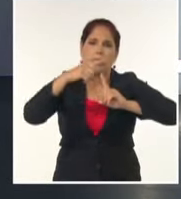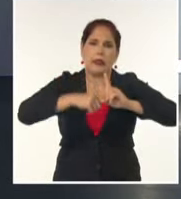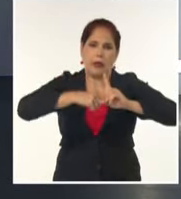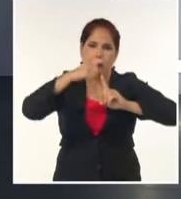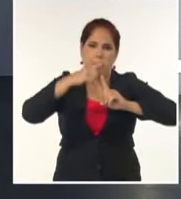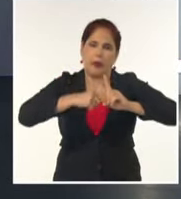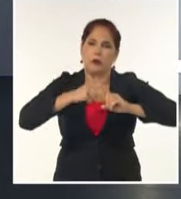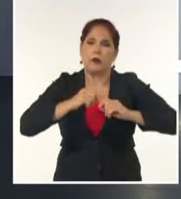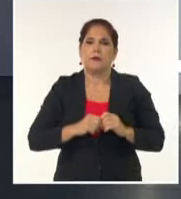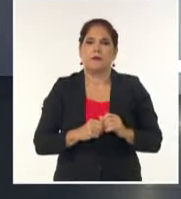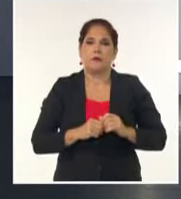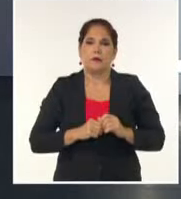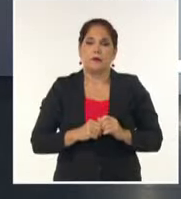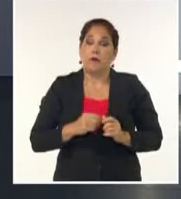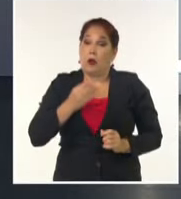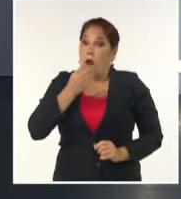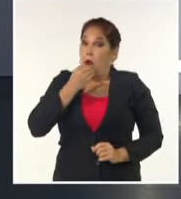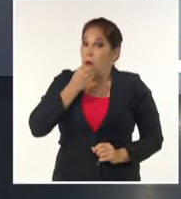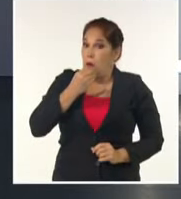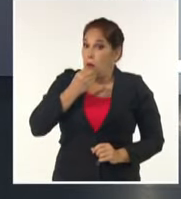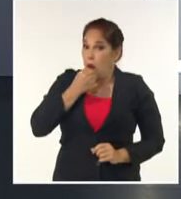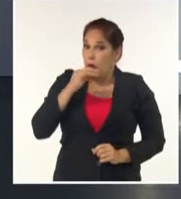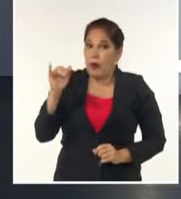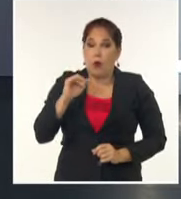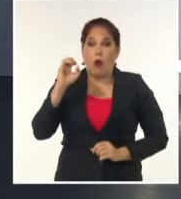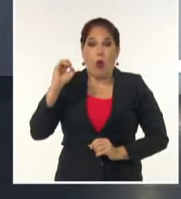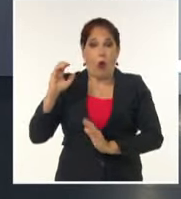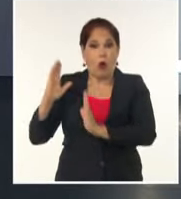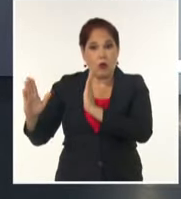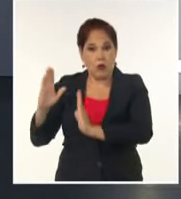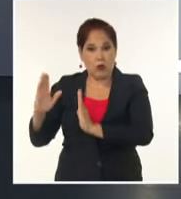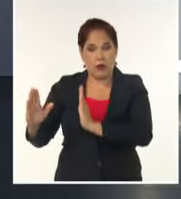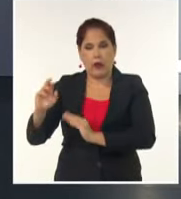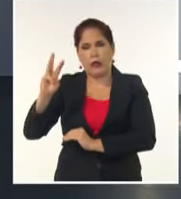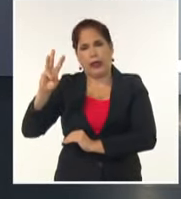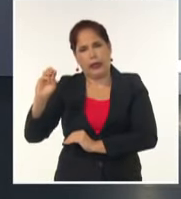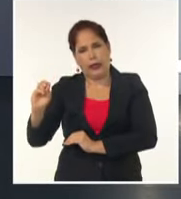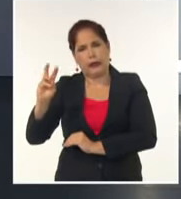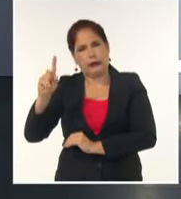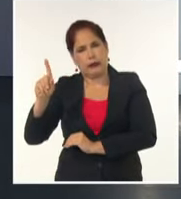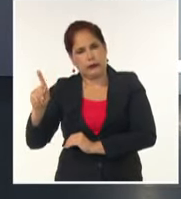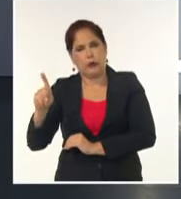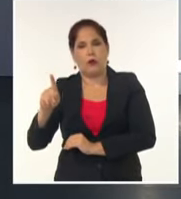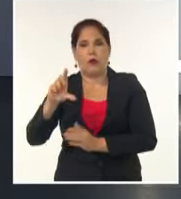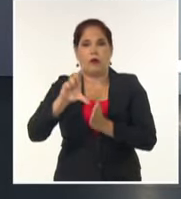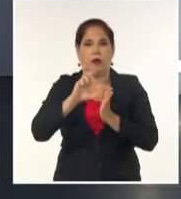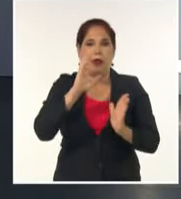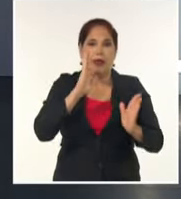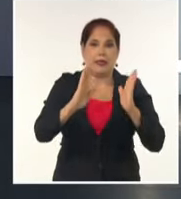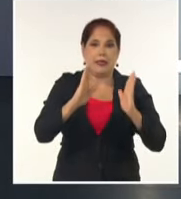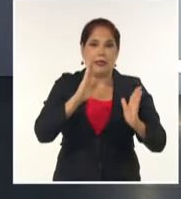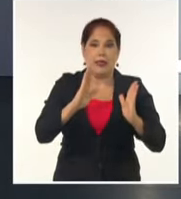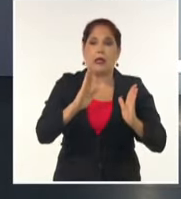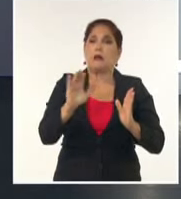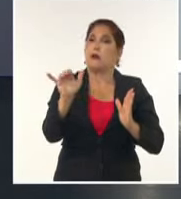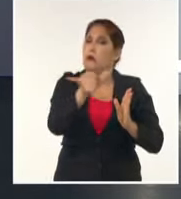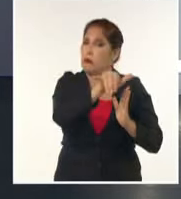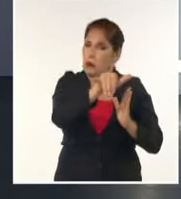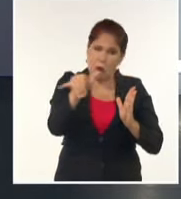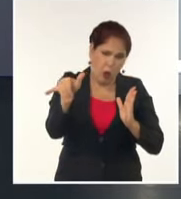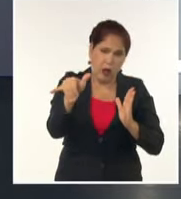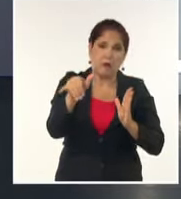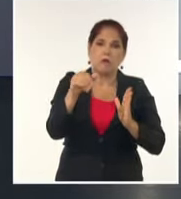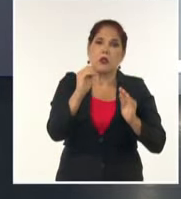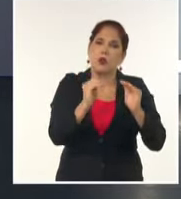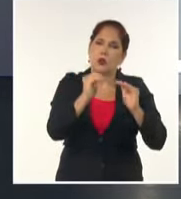máximas ascendiendo ligeramente en caso del occidente, valores por encima de los 30, 31 grados también en zonas de la región central, algunos valores superiores